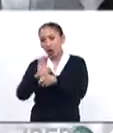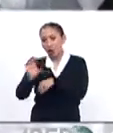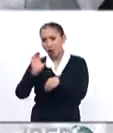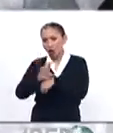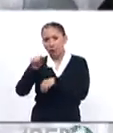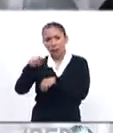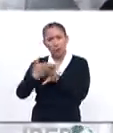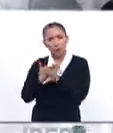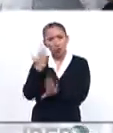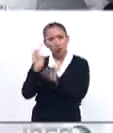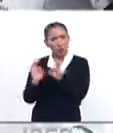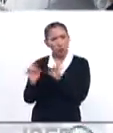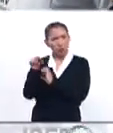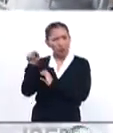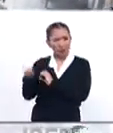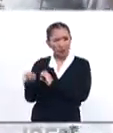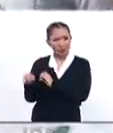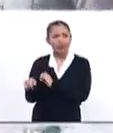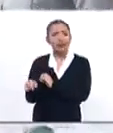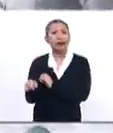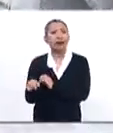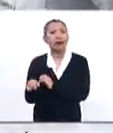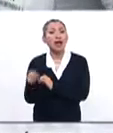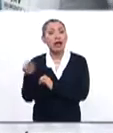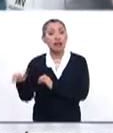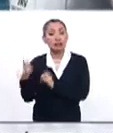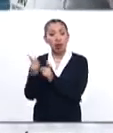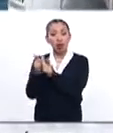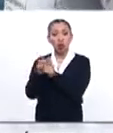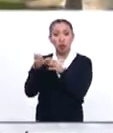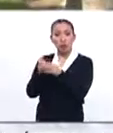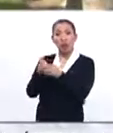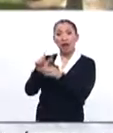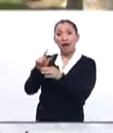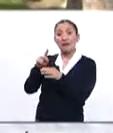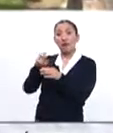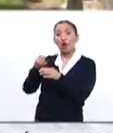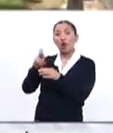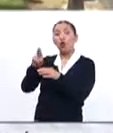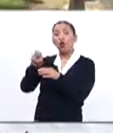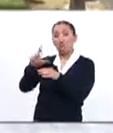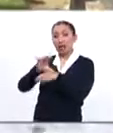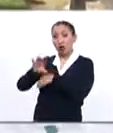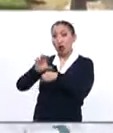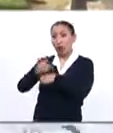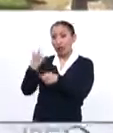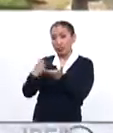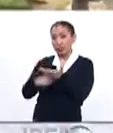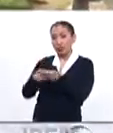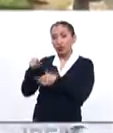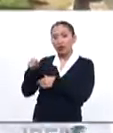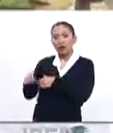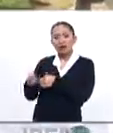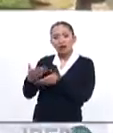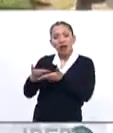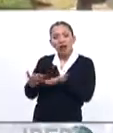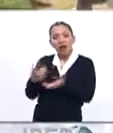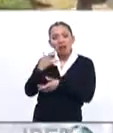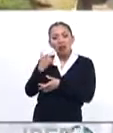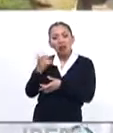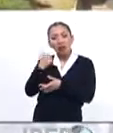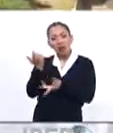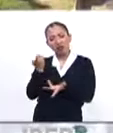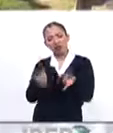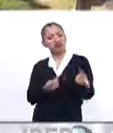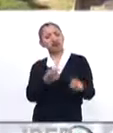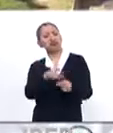fue muy importante, es decir, es el partido de Álvaro Uribe en Colombia, y que ha tratado de